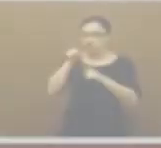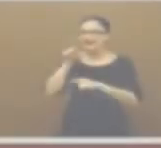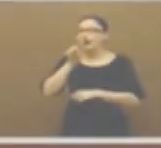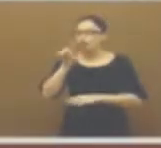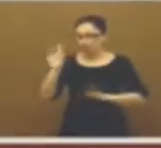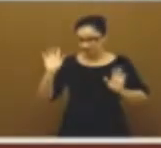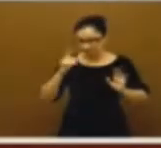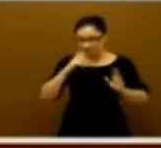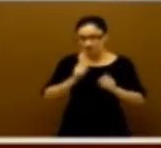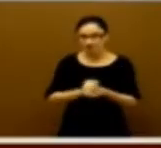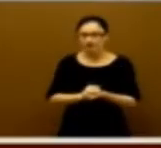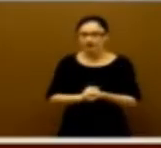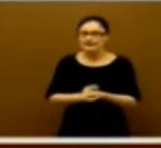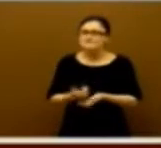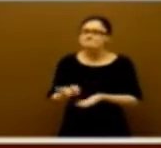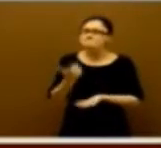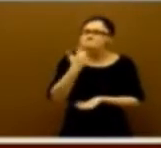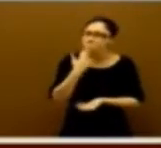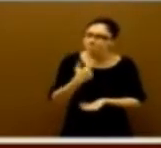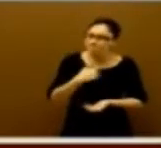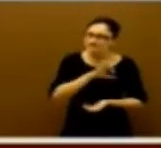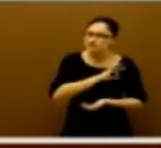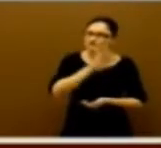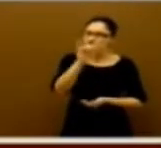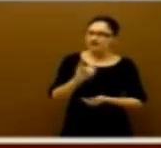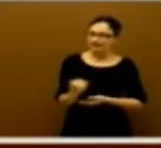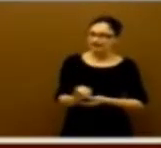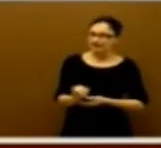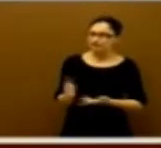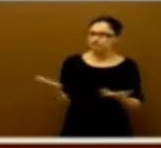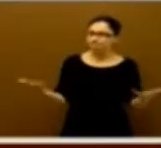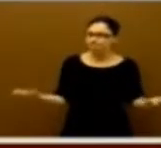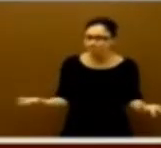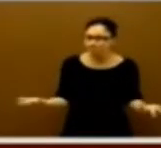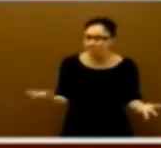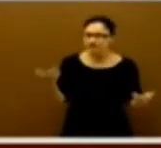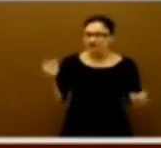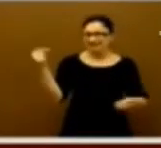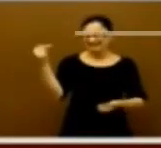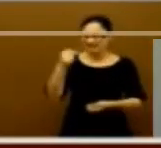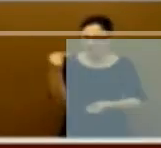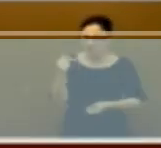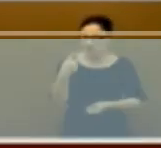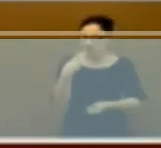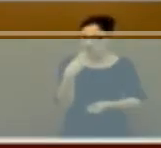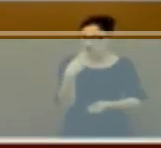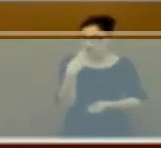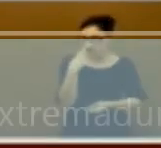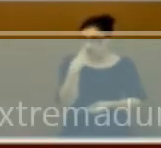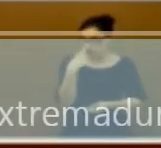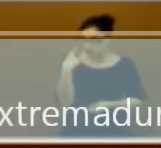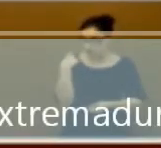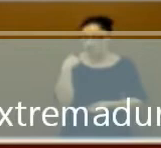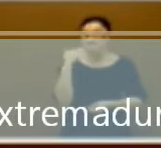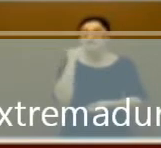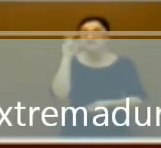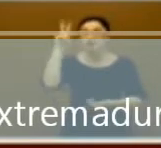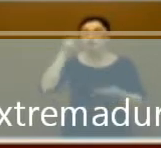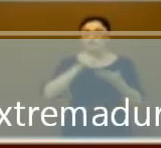¿Me puede decir, señor Fernández, qué hubiera ocurrido con el déficit el pasado año 2011